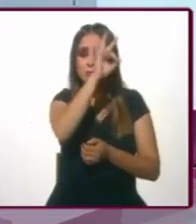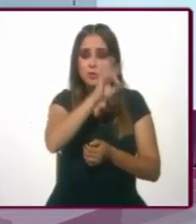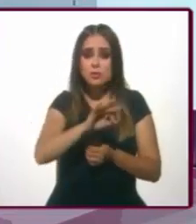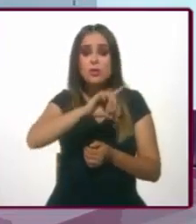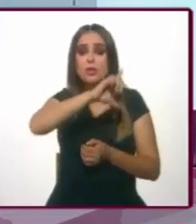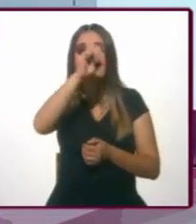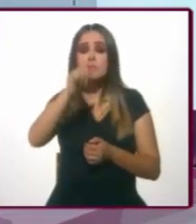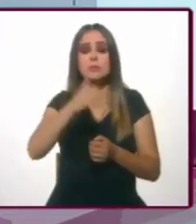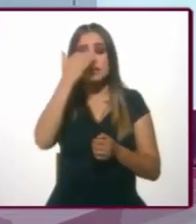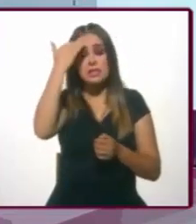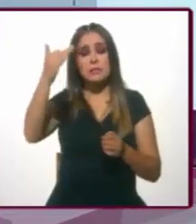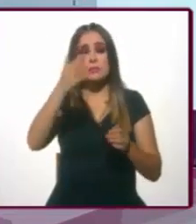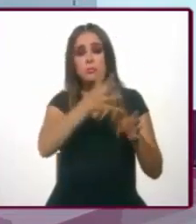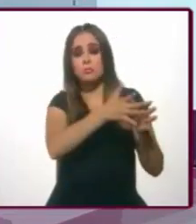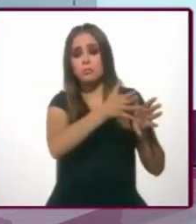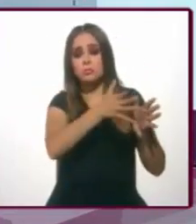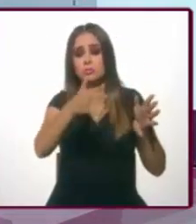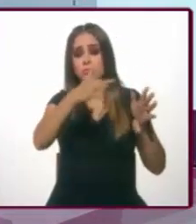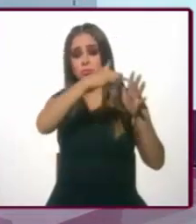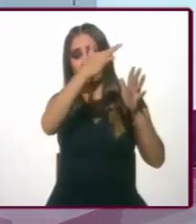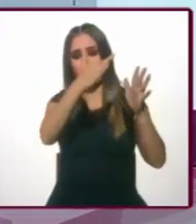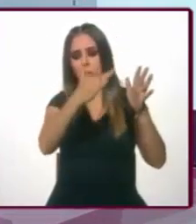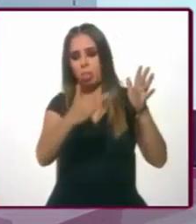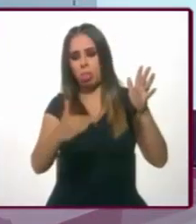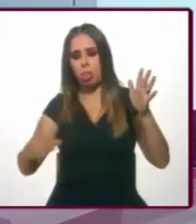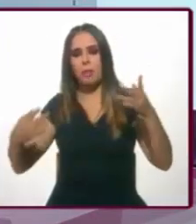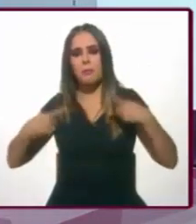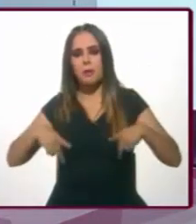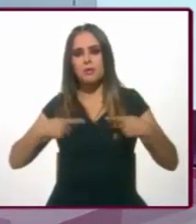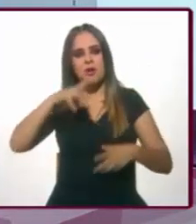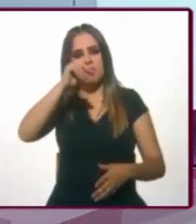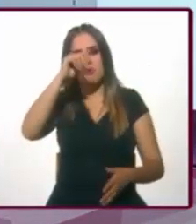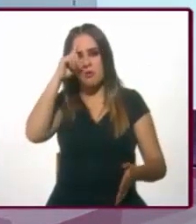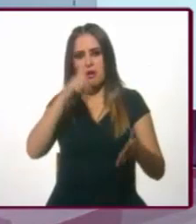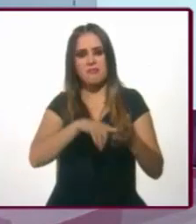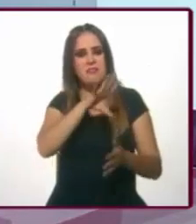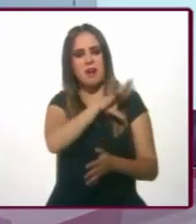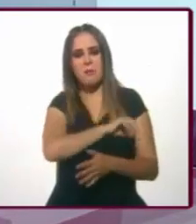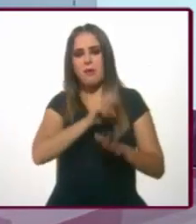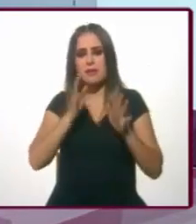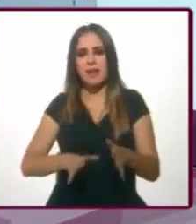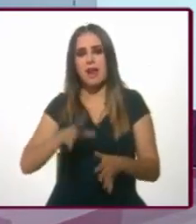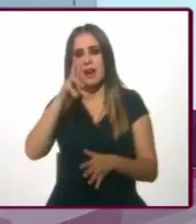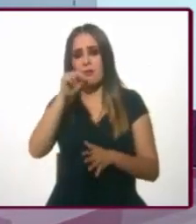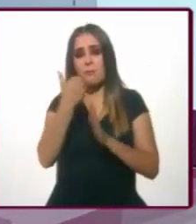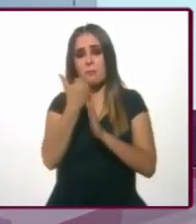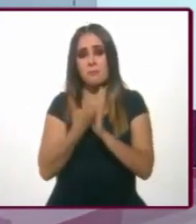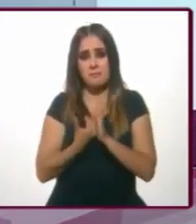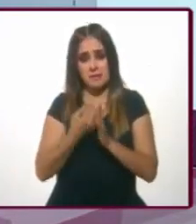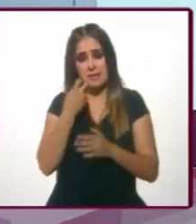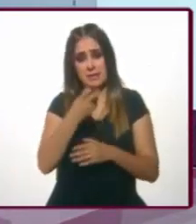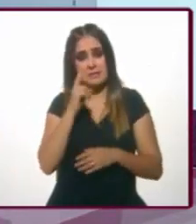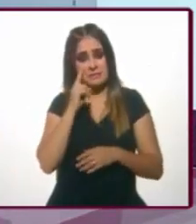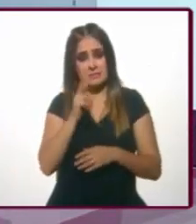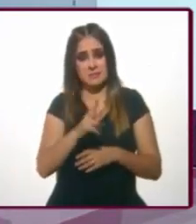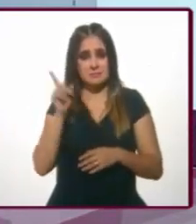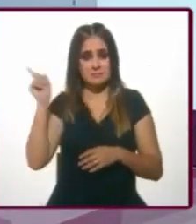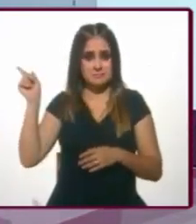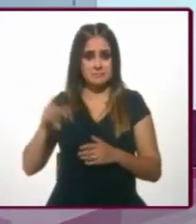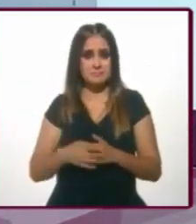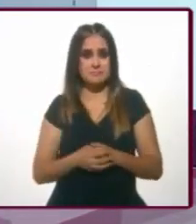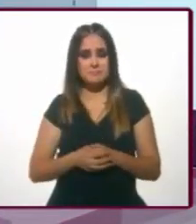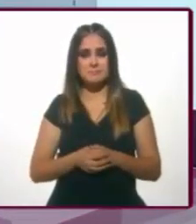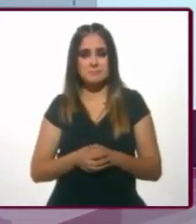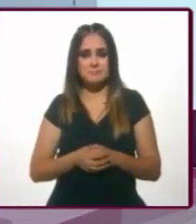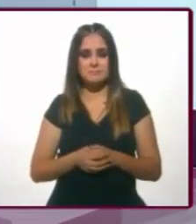Y si ves esta curva, presenta una tendencia de caída muy clara. Entonces, si lo ves en grandes tendencias, esta sería una tendencia